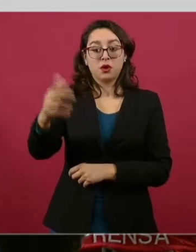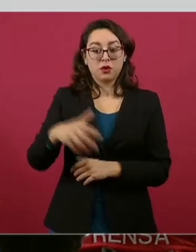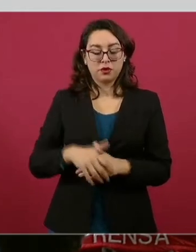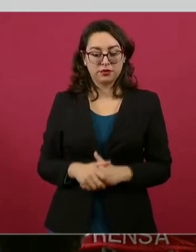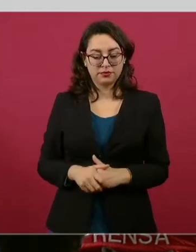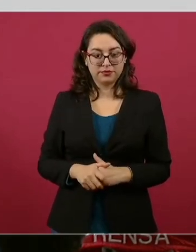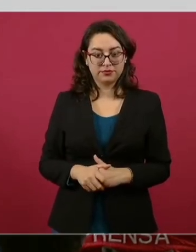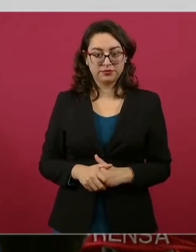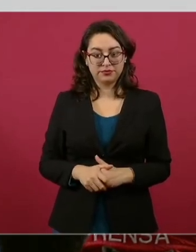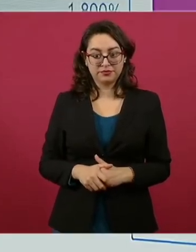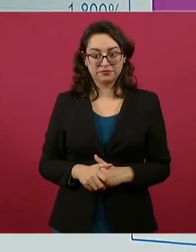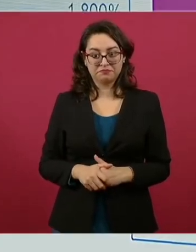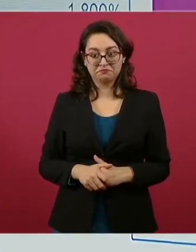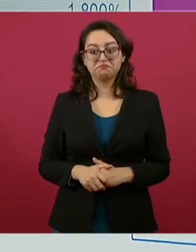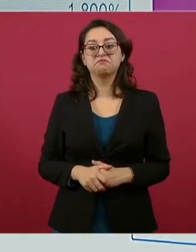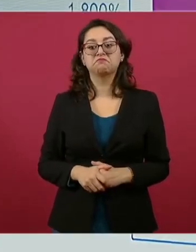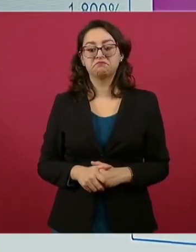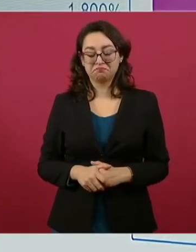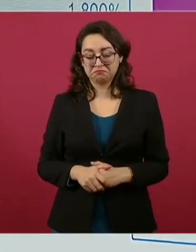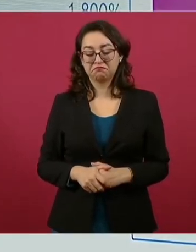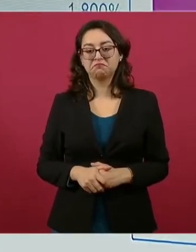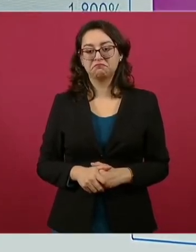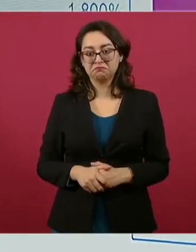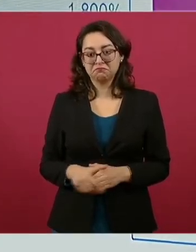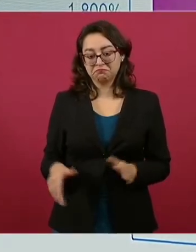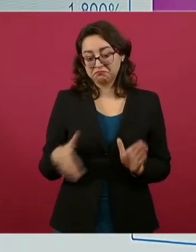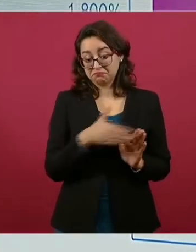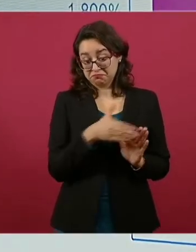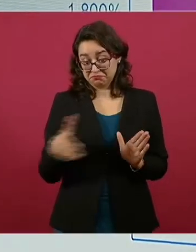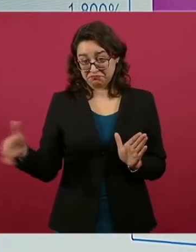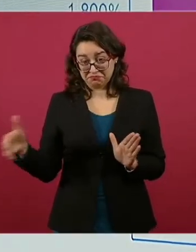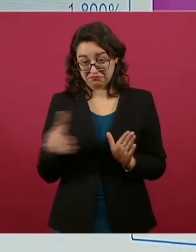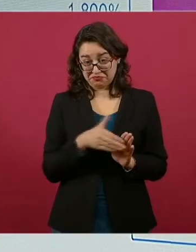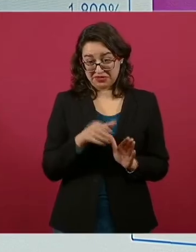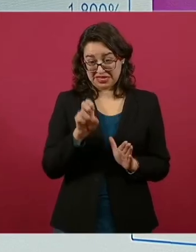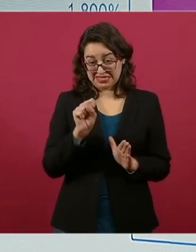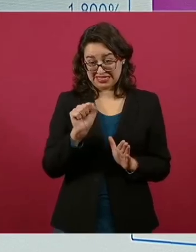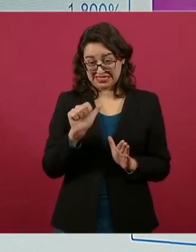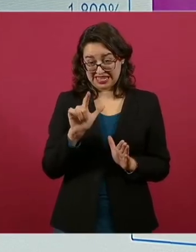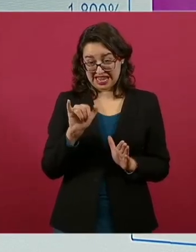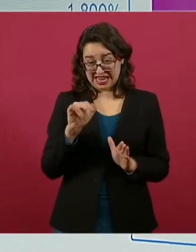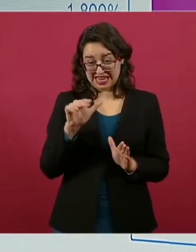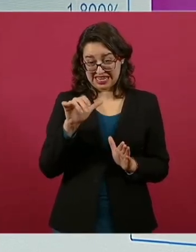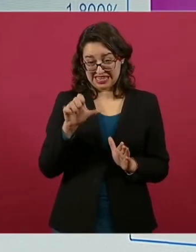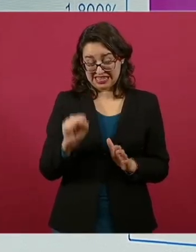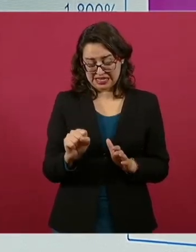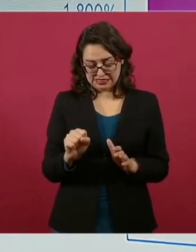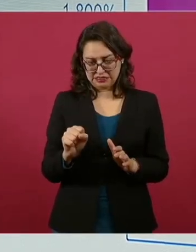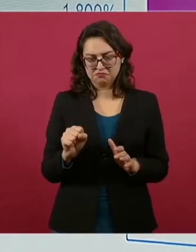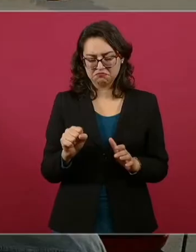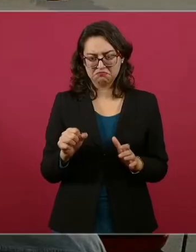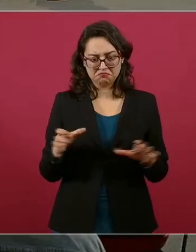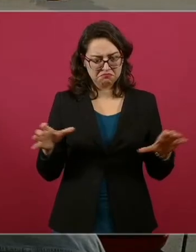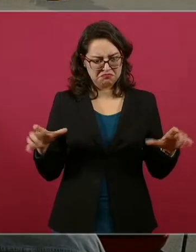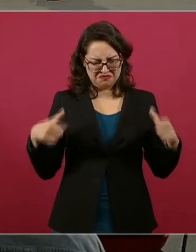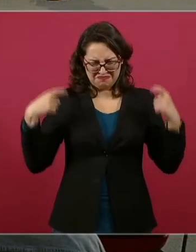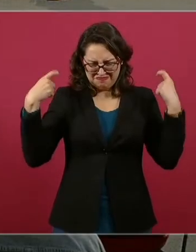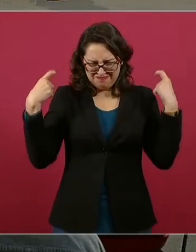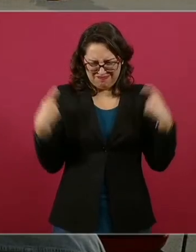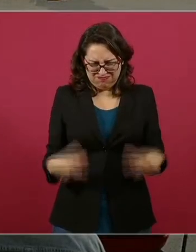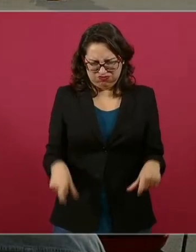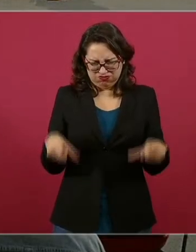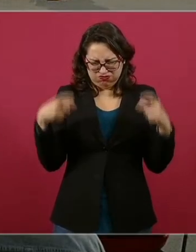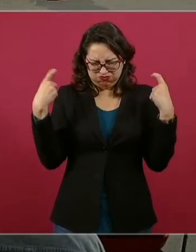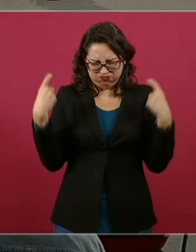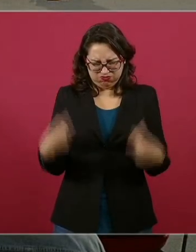Y fue cuando hubo más desigualdad, unos cuantos, mucho, mucho, mucho, mucho,